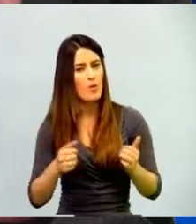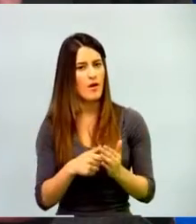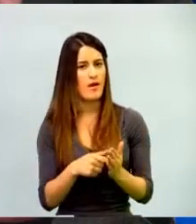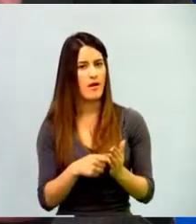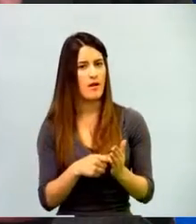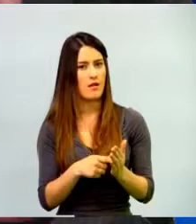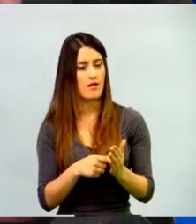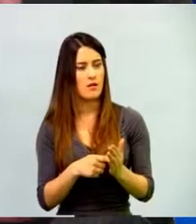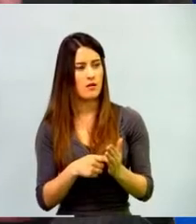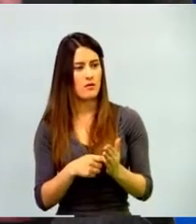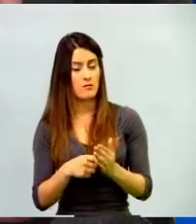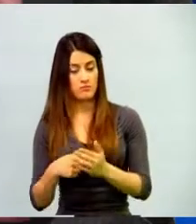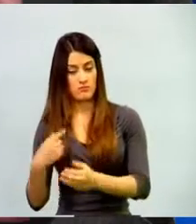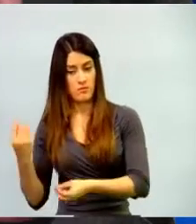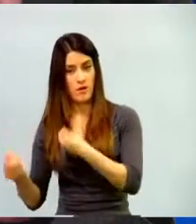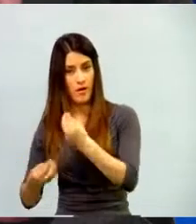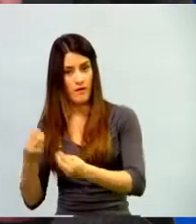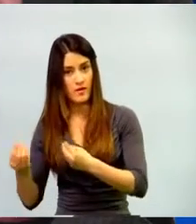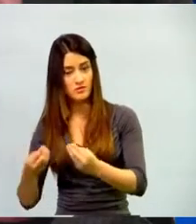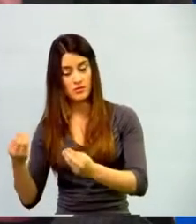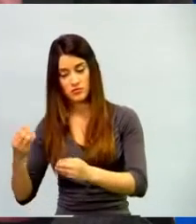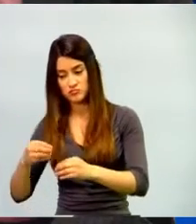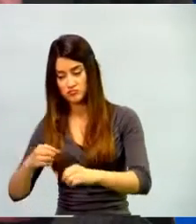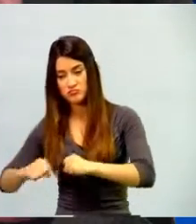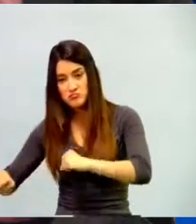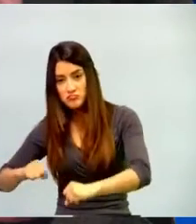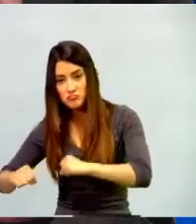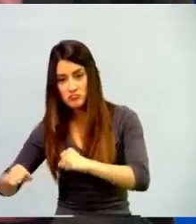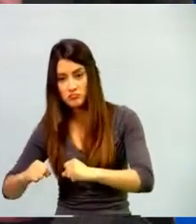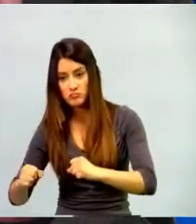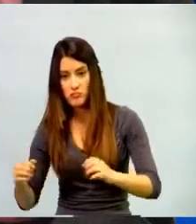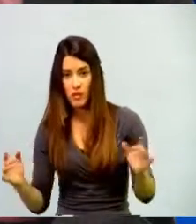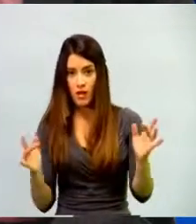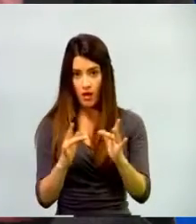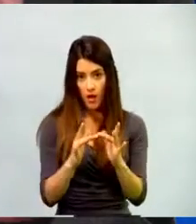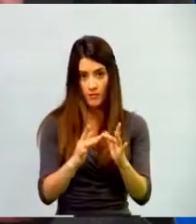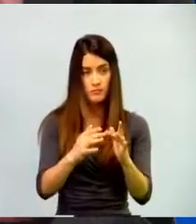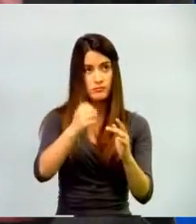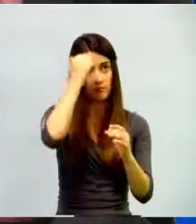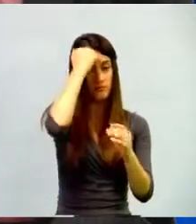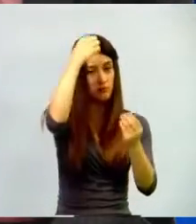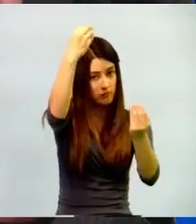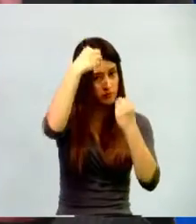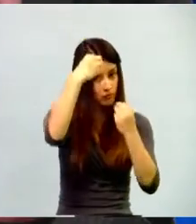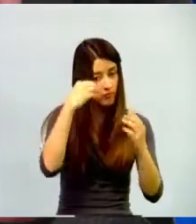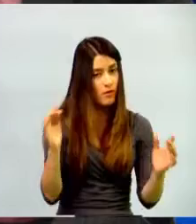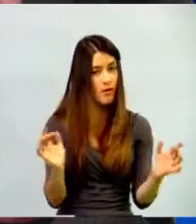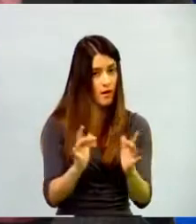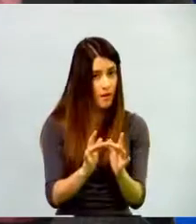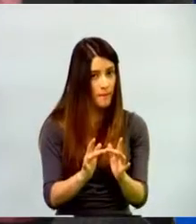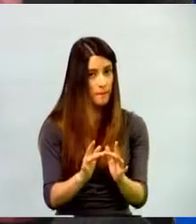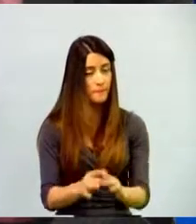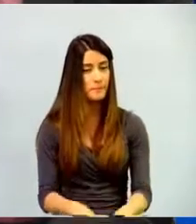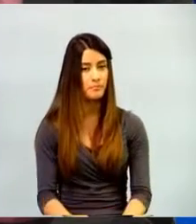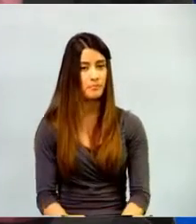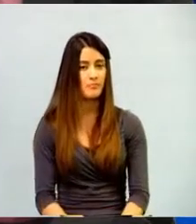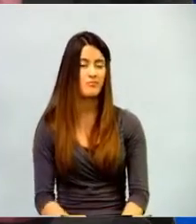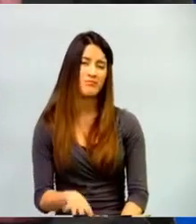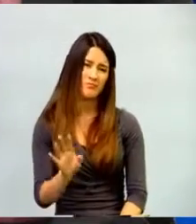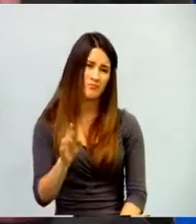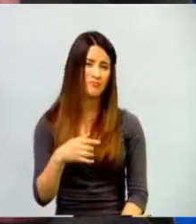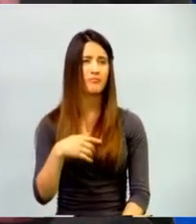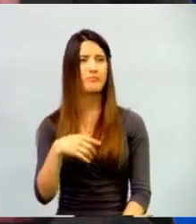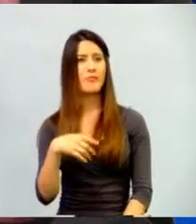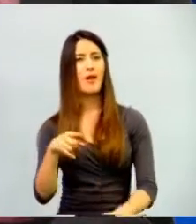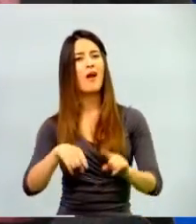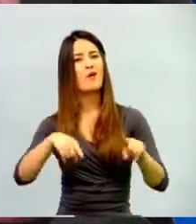corresponde o no a lo que es mi formación docente. Esto también es una cuestión de ética. Yo sé que es una fantasía tal vez llegar a pensar